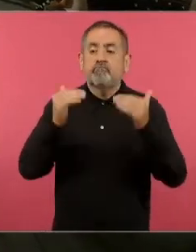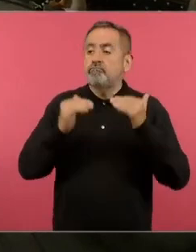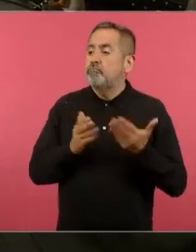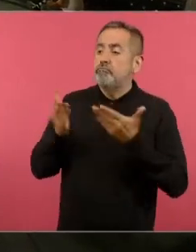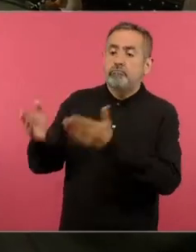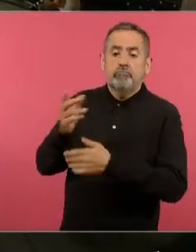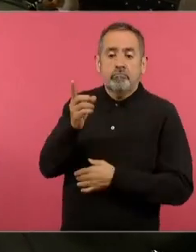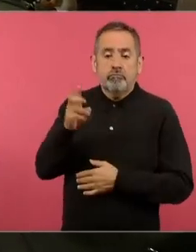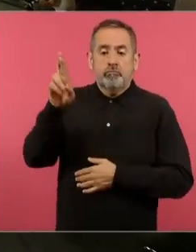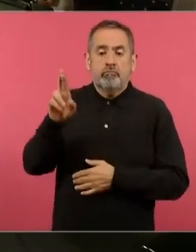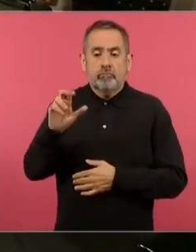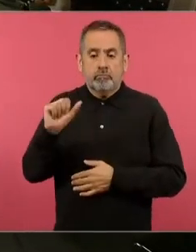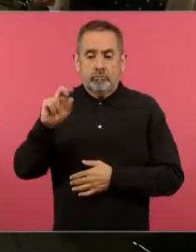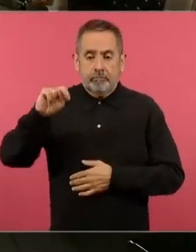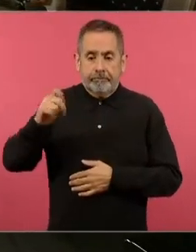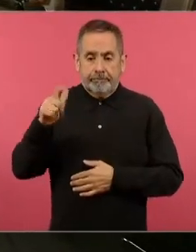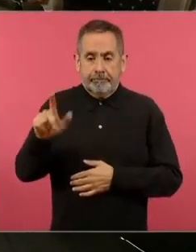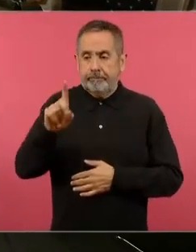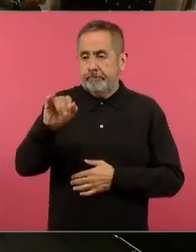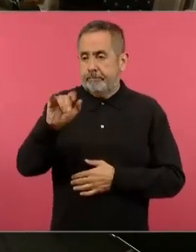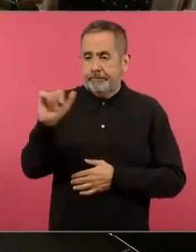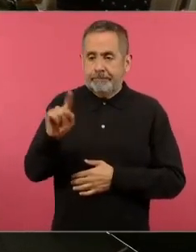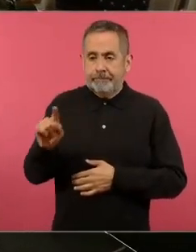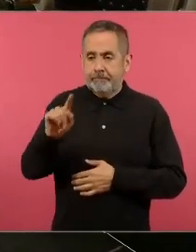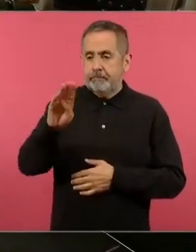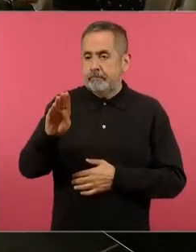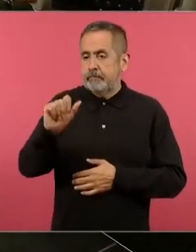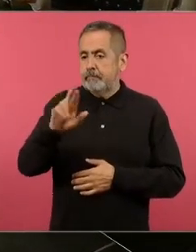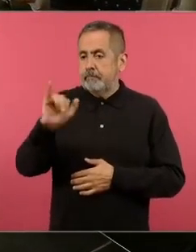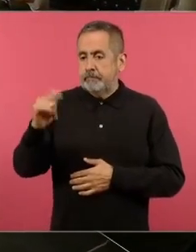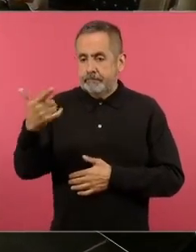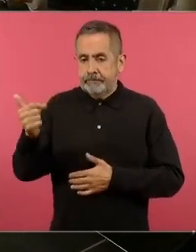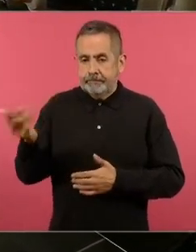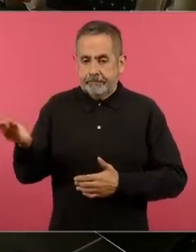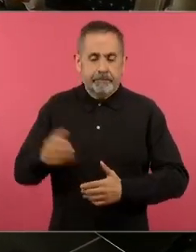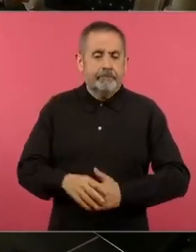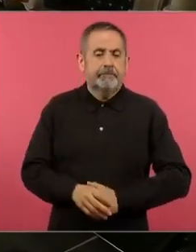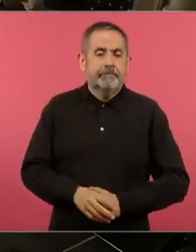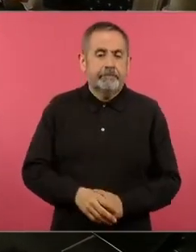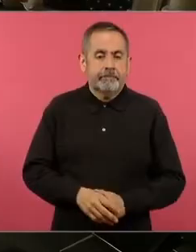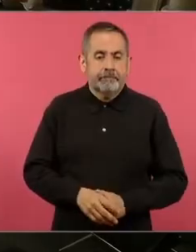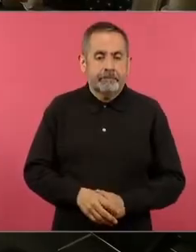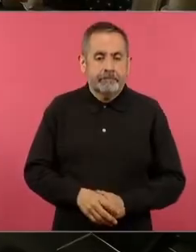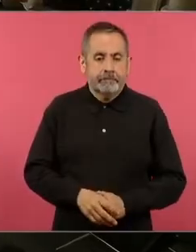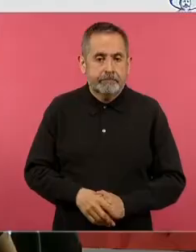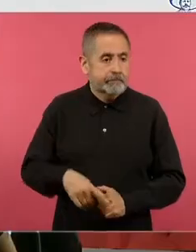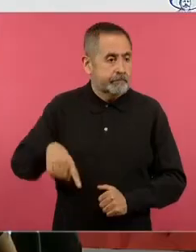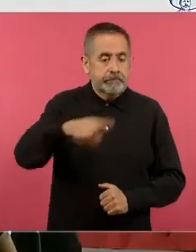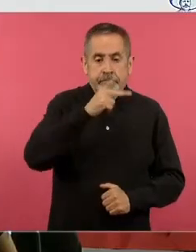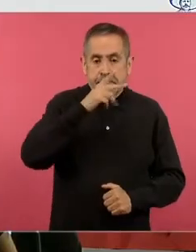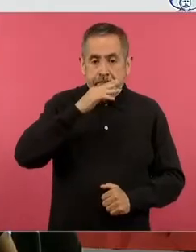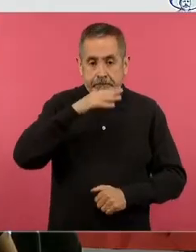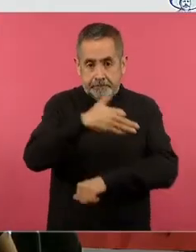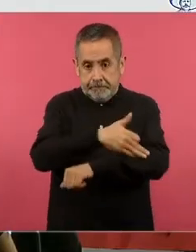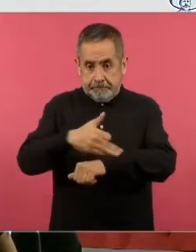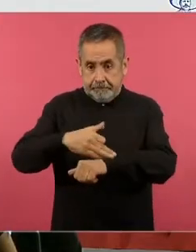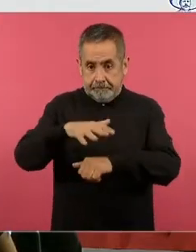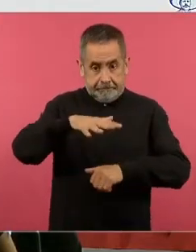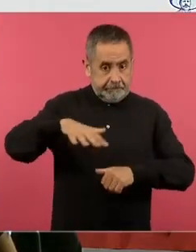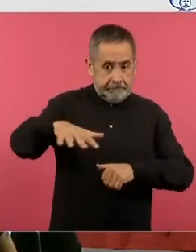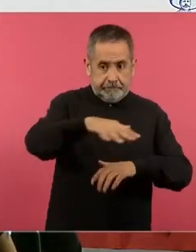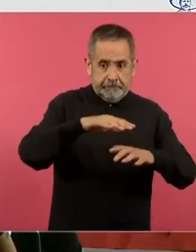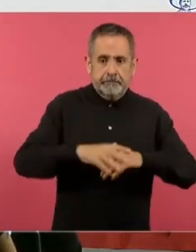Díaz al doctor Ángel Díaz Barriga muchas gracias maestra padres de familia madres de familia